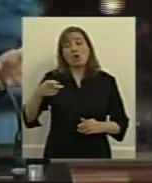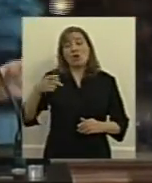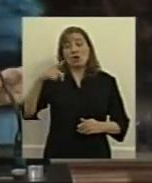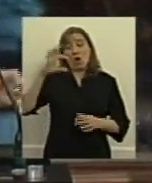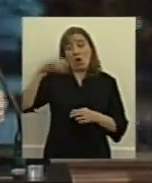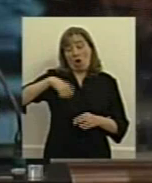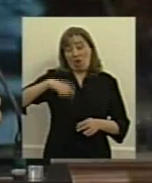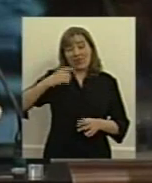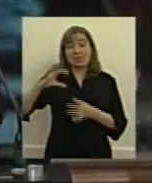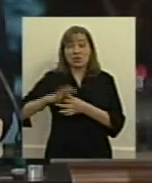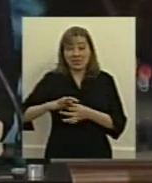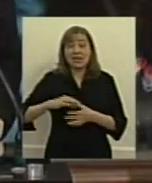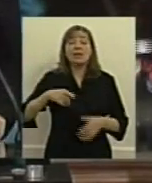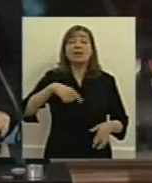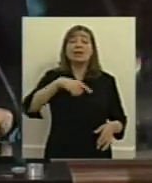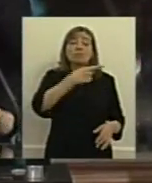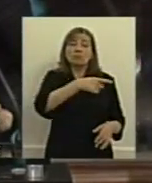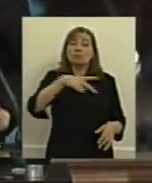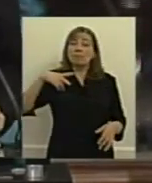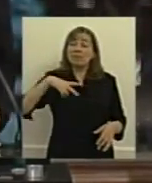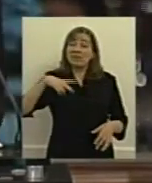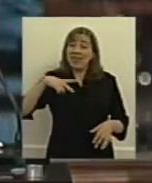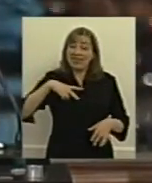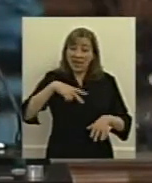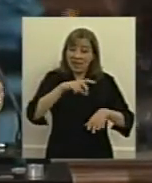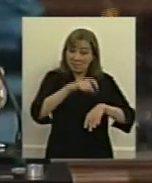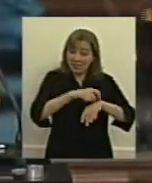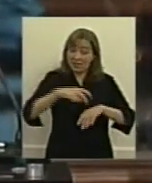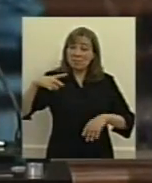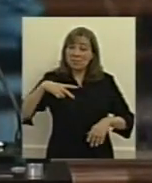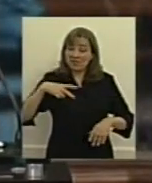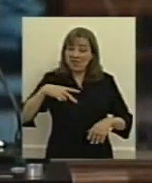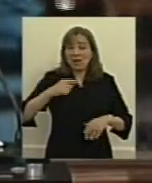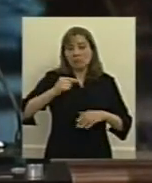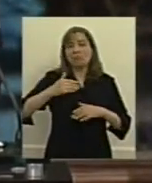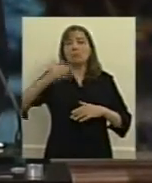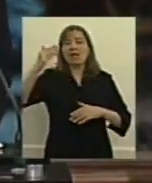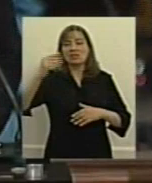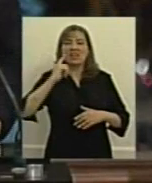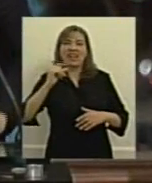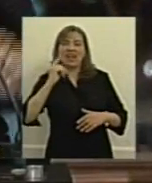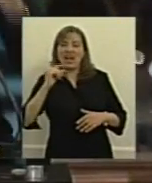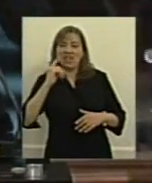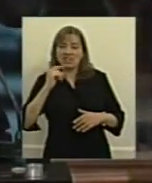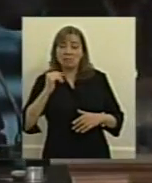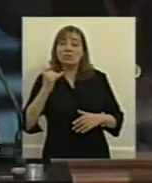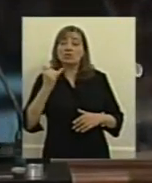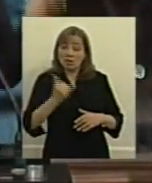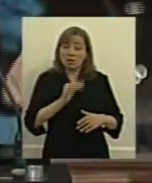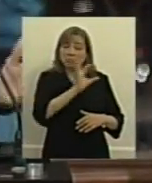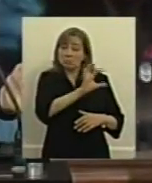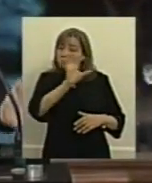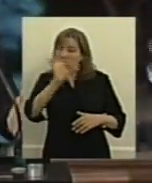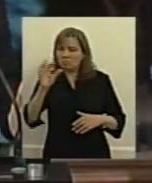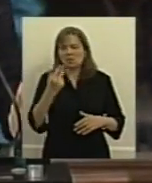cero siete para la medicina prepaga también hay concentración las 25